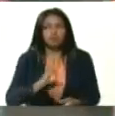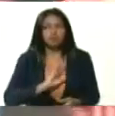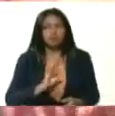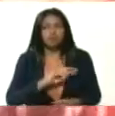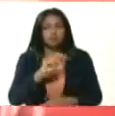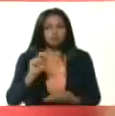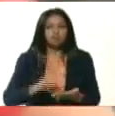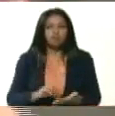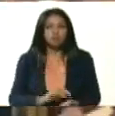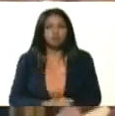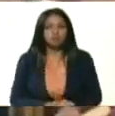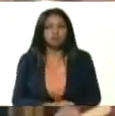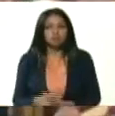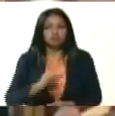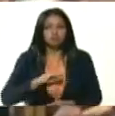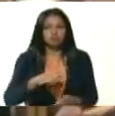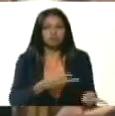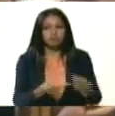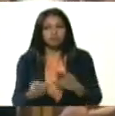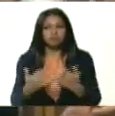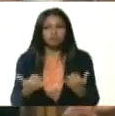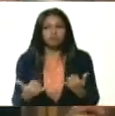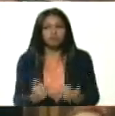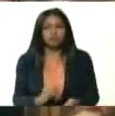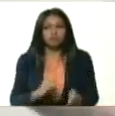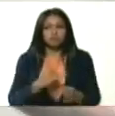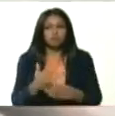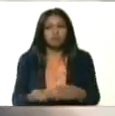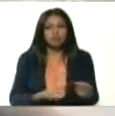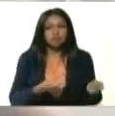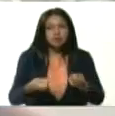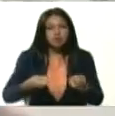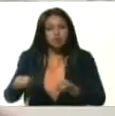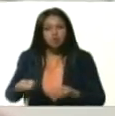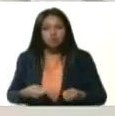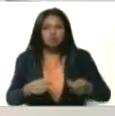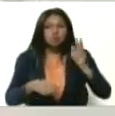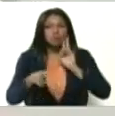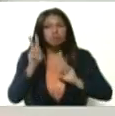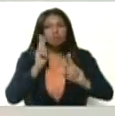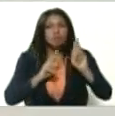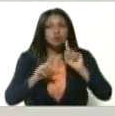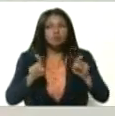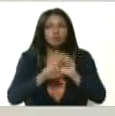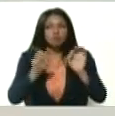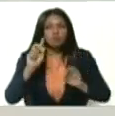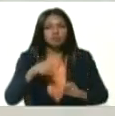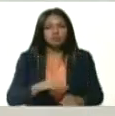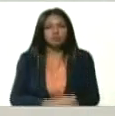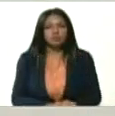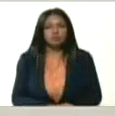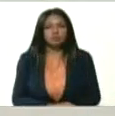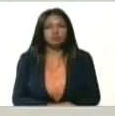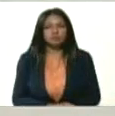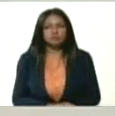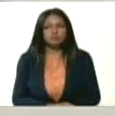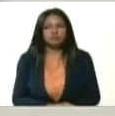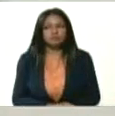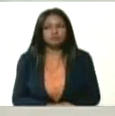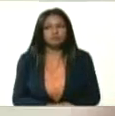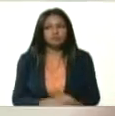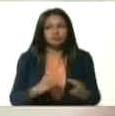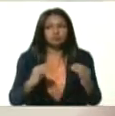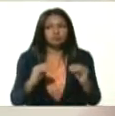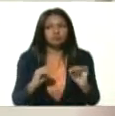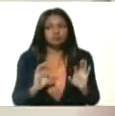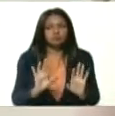Y aquí los estamos recibiendo, presidente, con planes de control sanitario y epidemiológico muy estrictos.